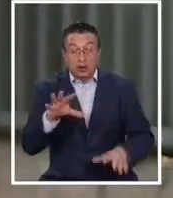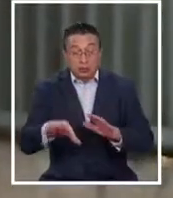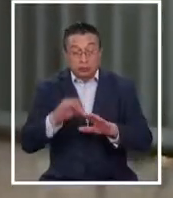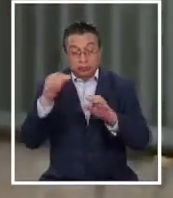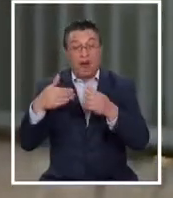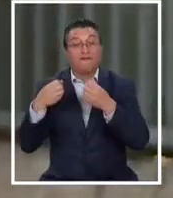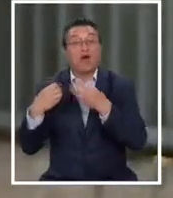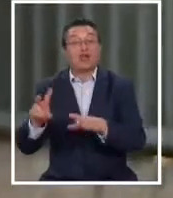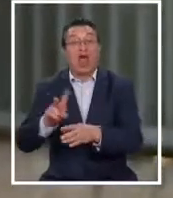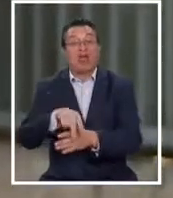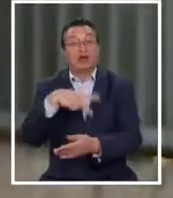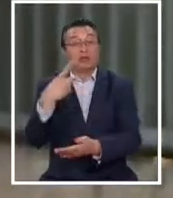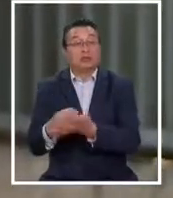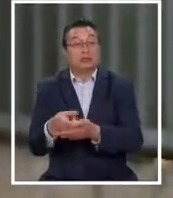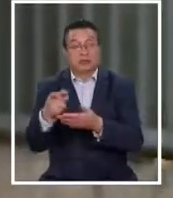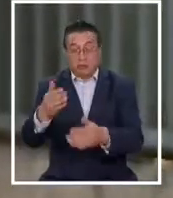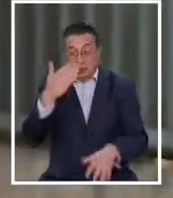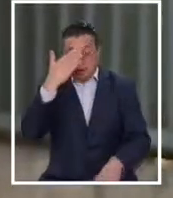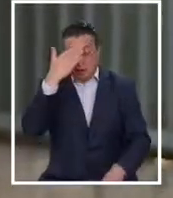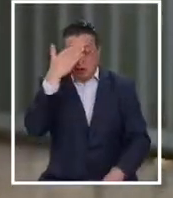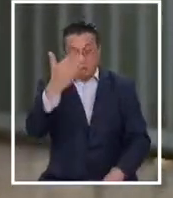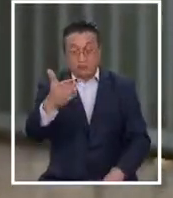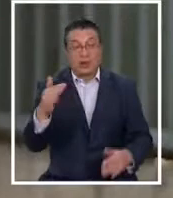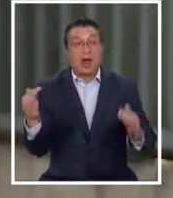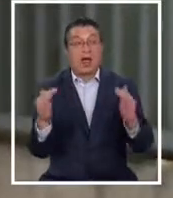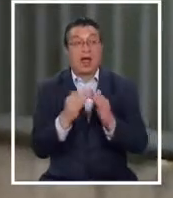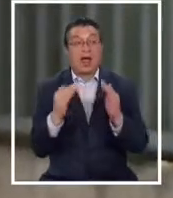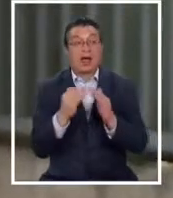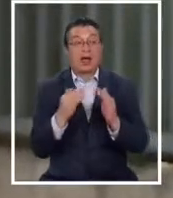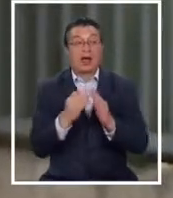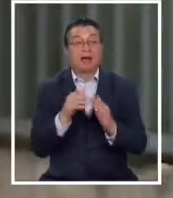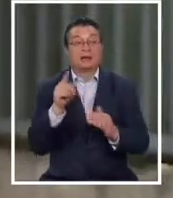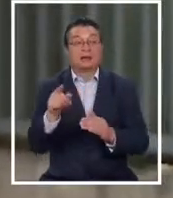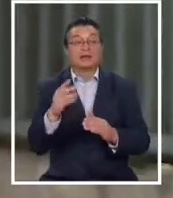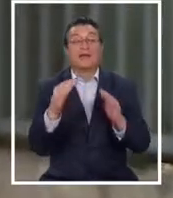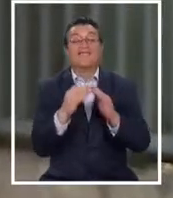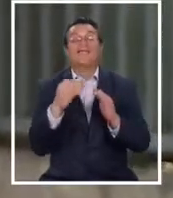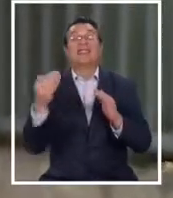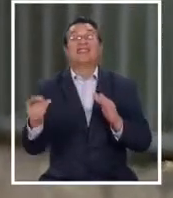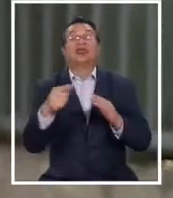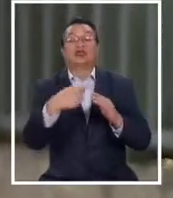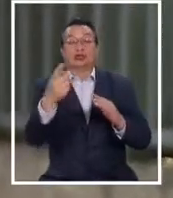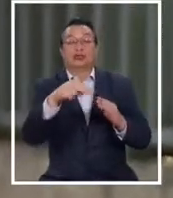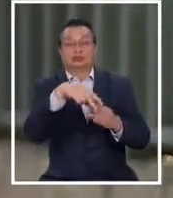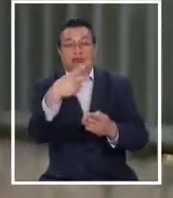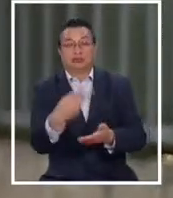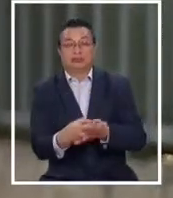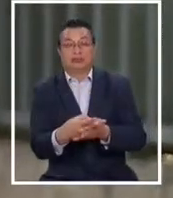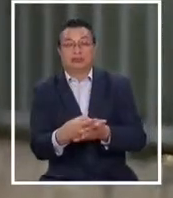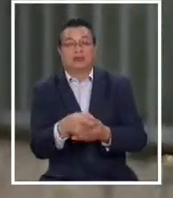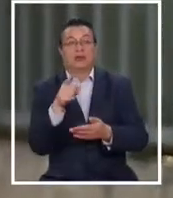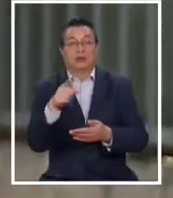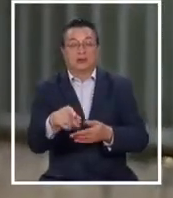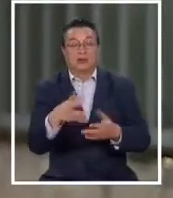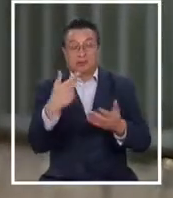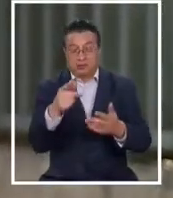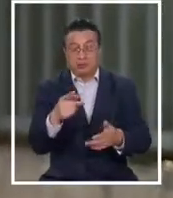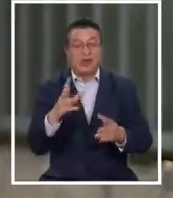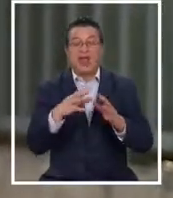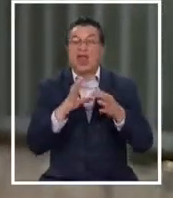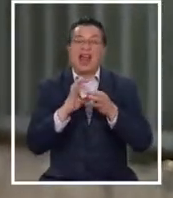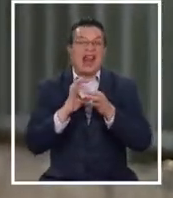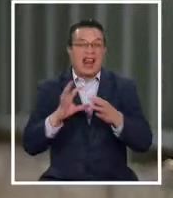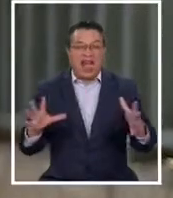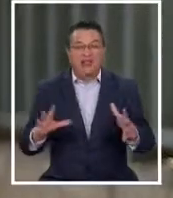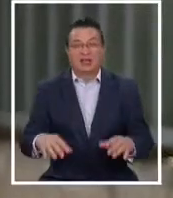botado aquí en el frontis de la casa del vecino y está en estado